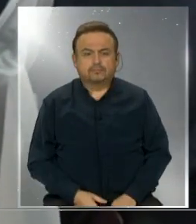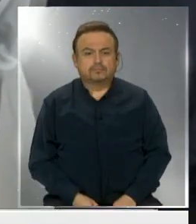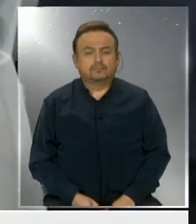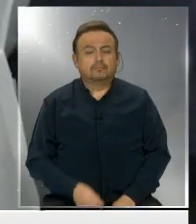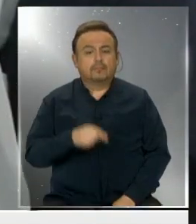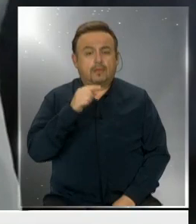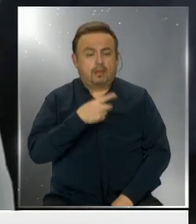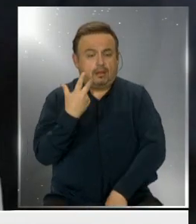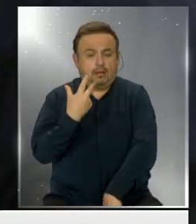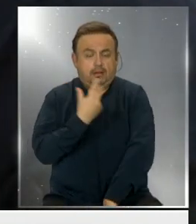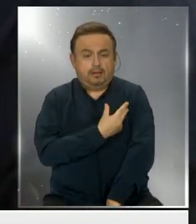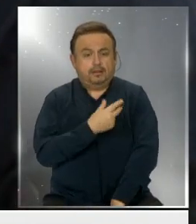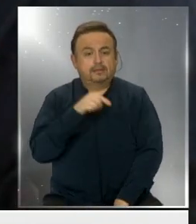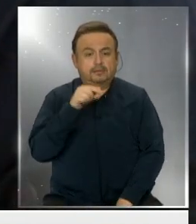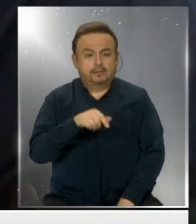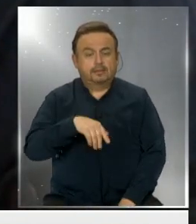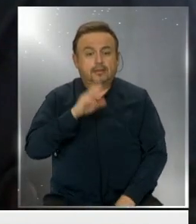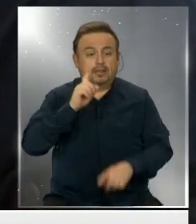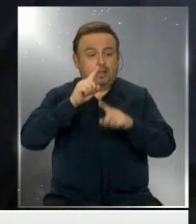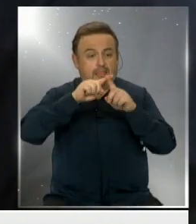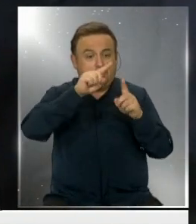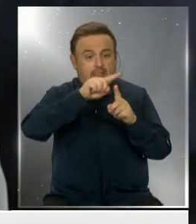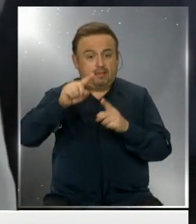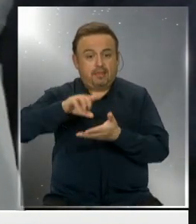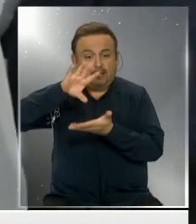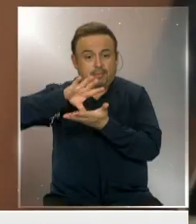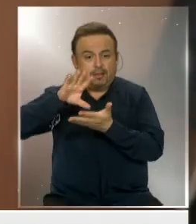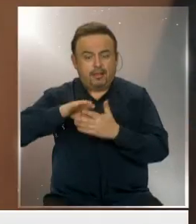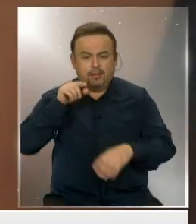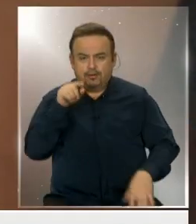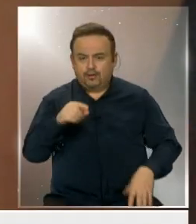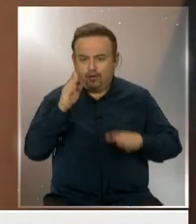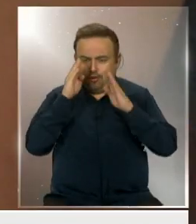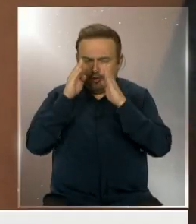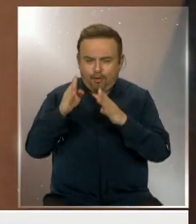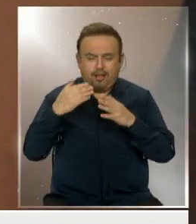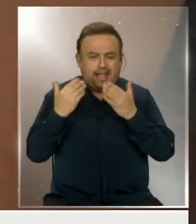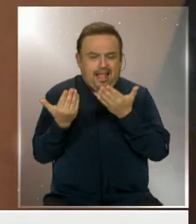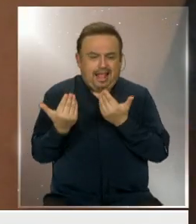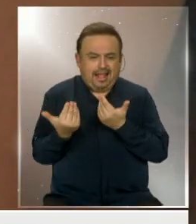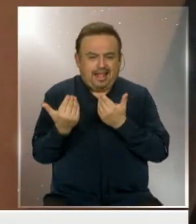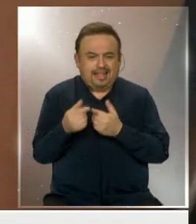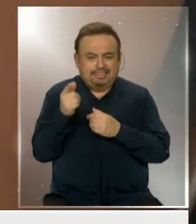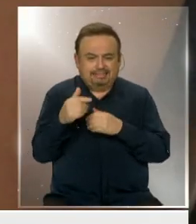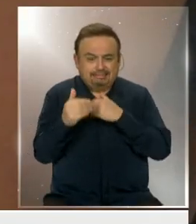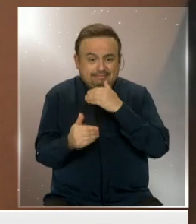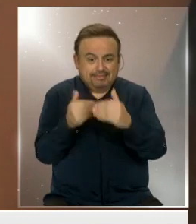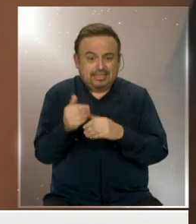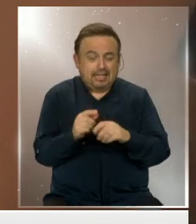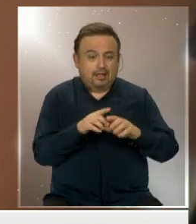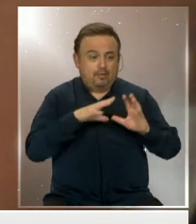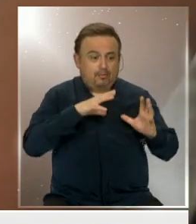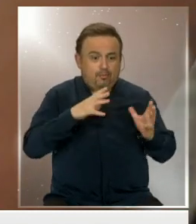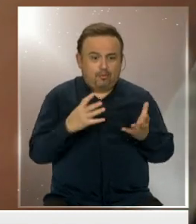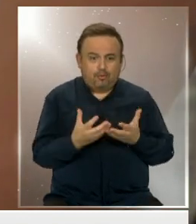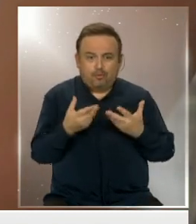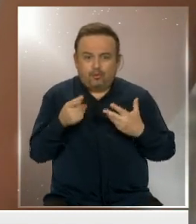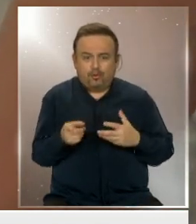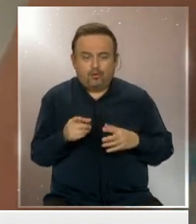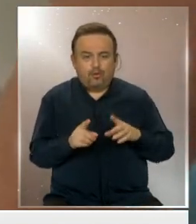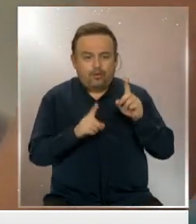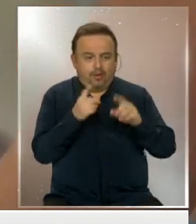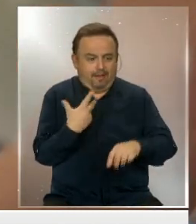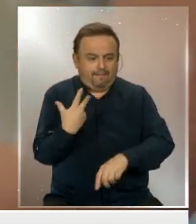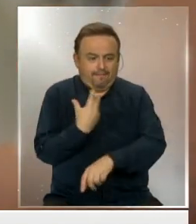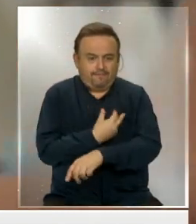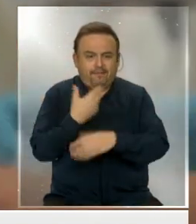Es la vacuna sobre la que distintos países habían depositado todas sus esperanzas en la carrera que tiene el mundo en vilo. Algunos